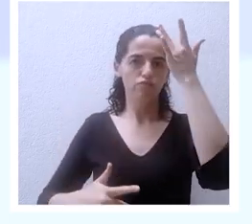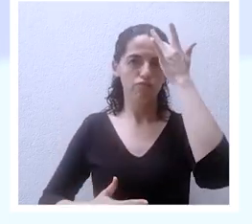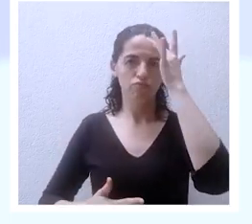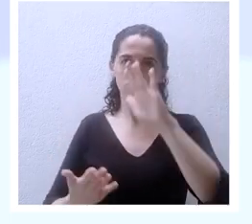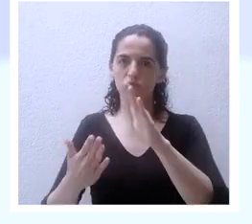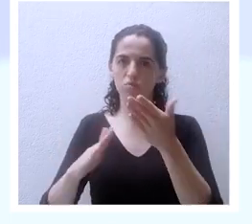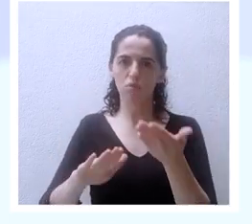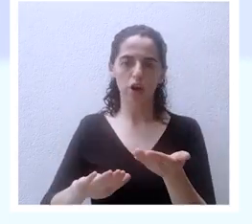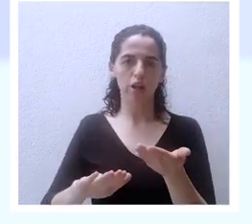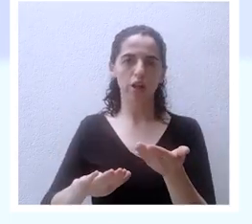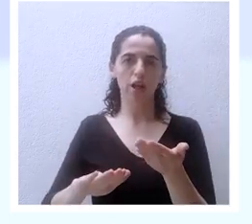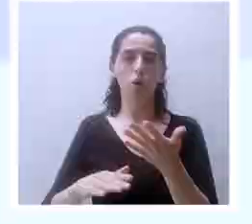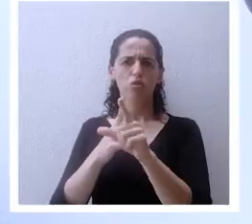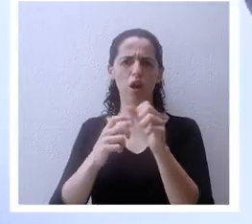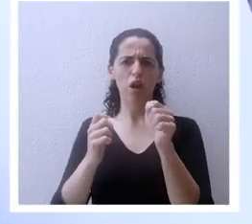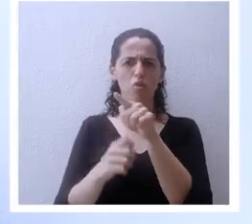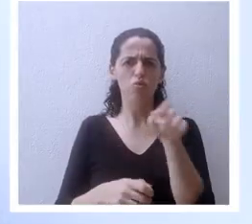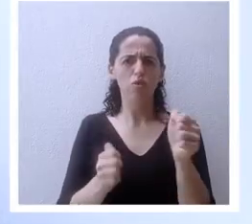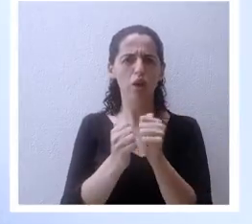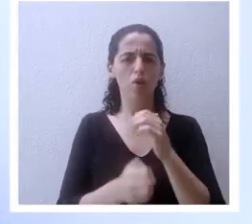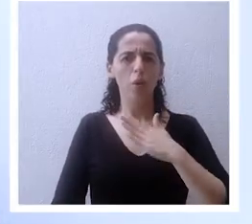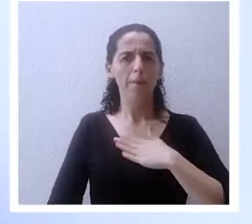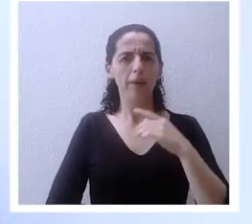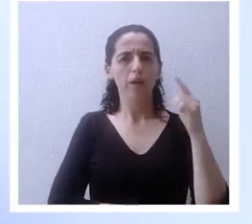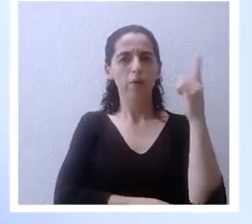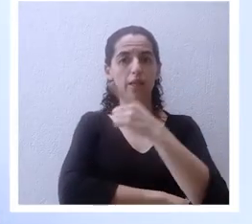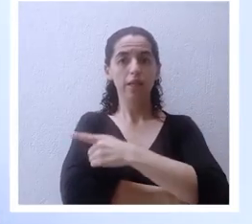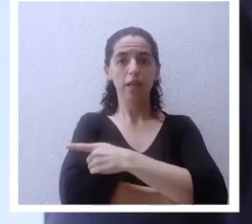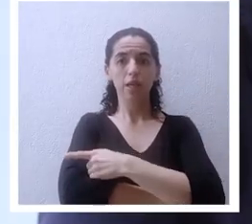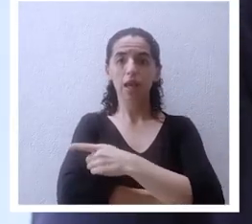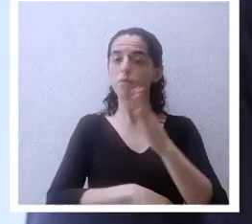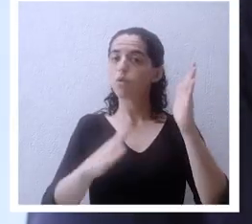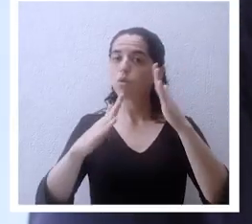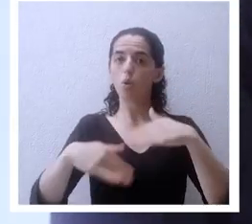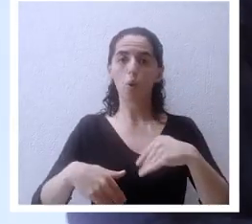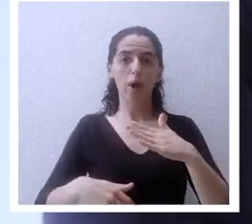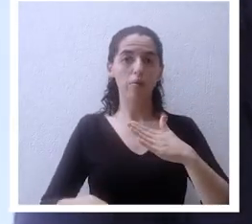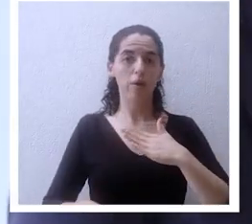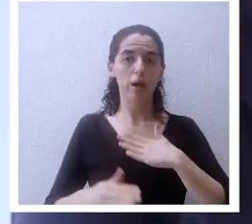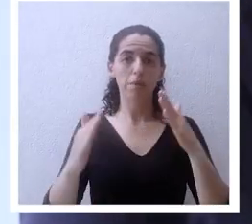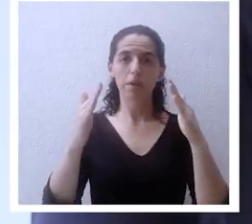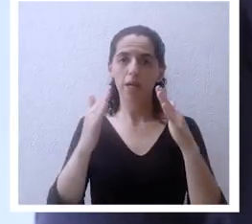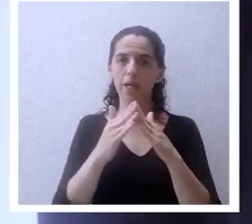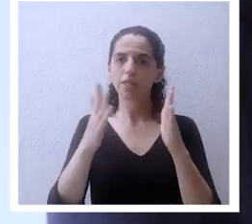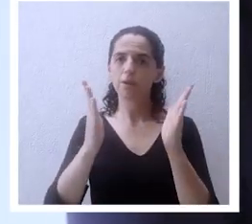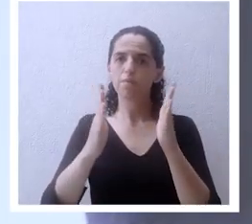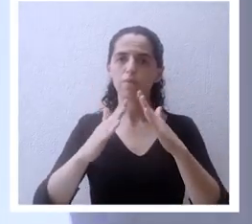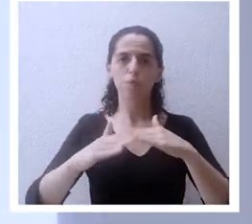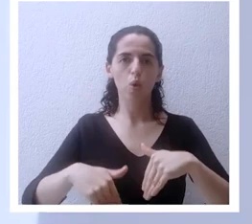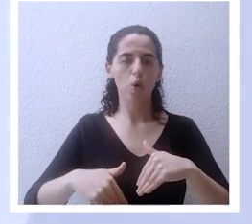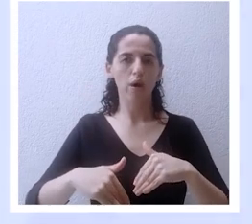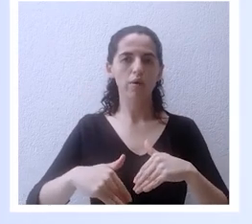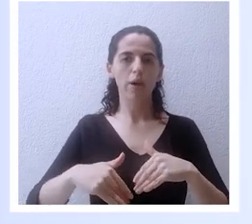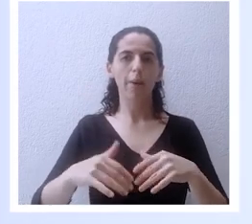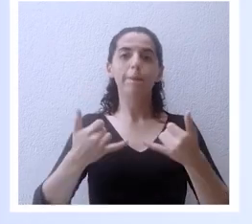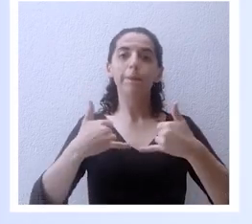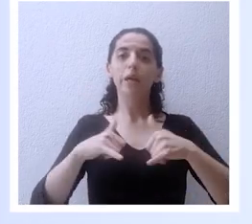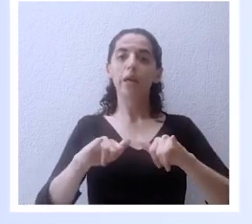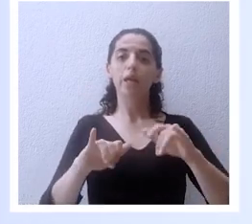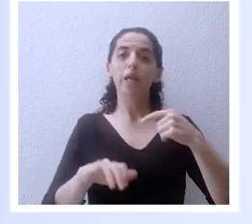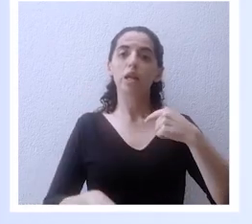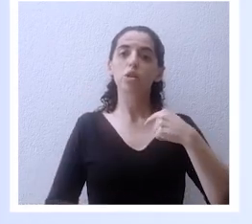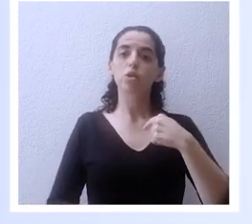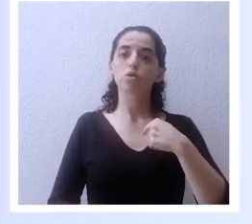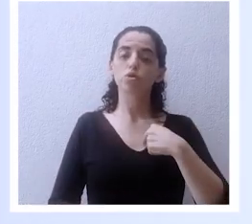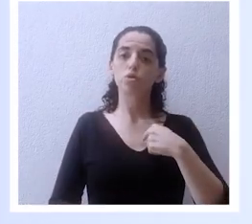hiera la tierra de Egipto no habrá en mi casa mortandad no habrá mientras yo esté pasando por